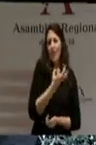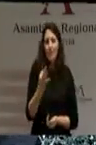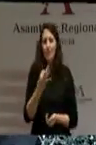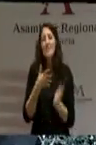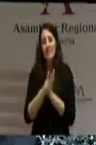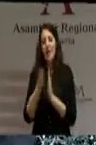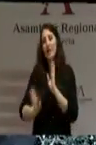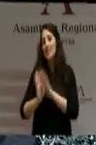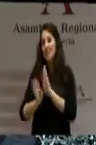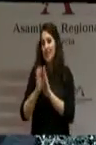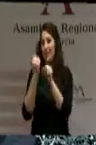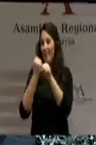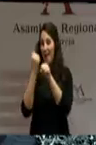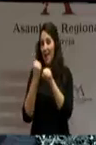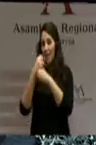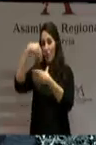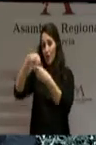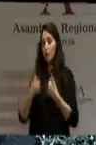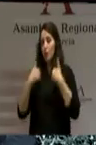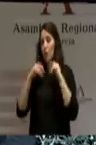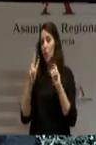trabajando desde su nueva responsabilidad.